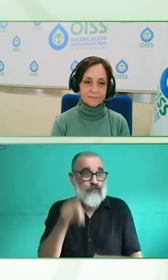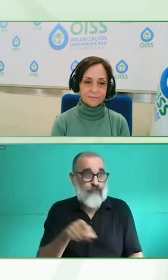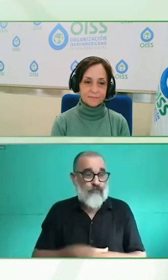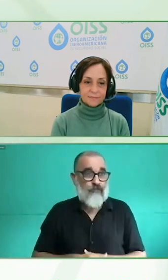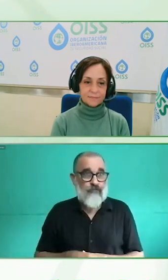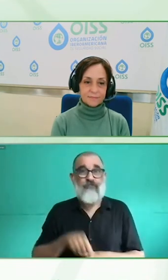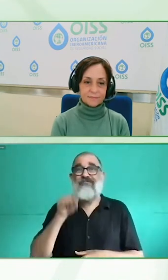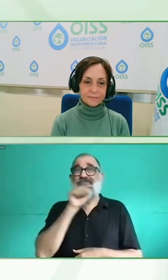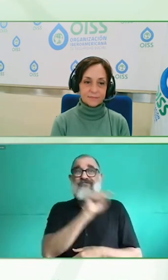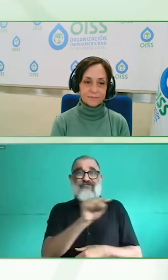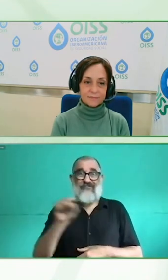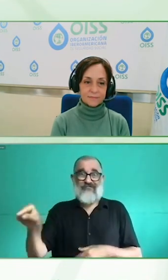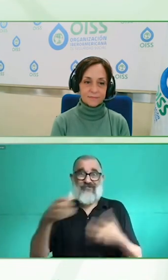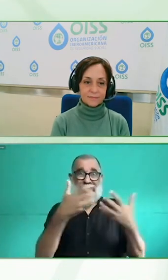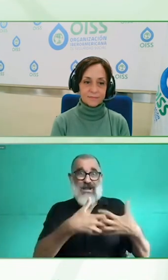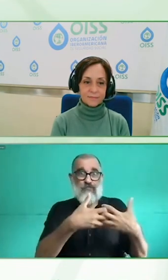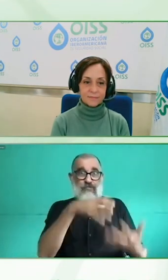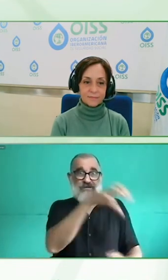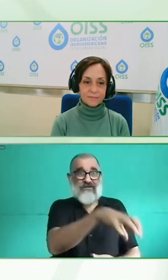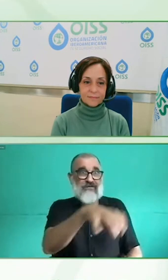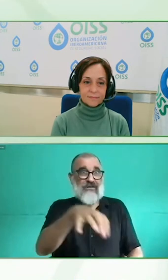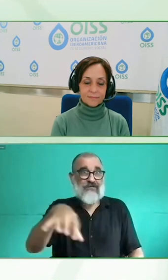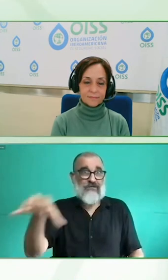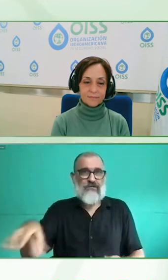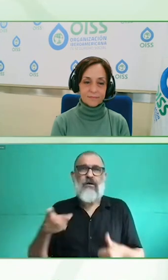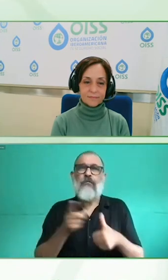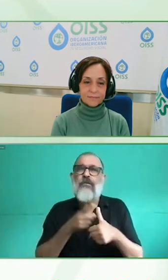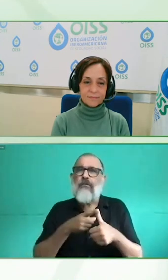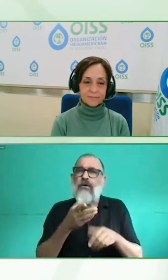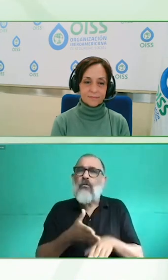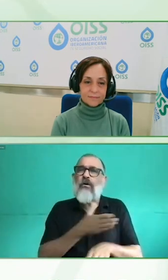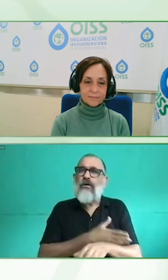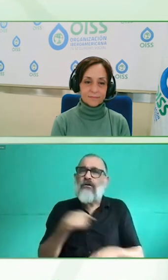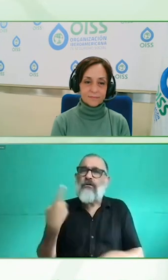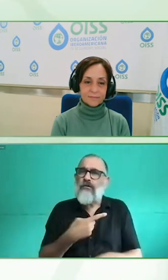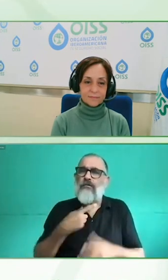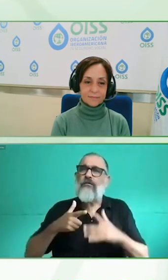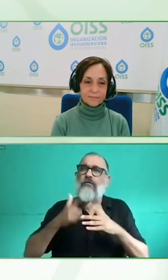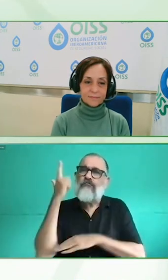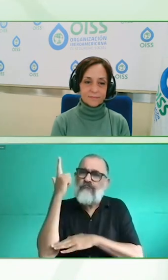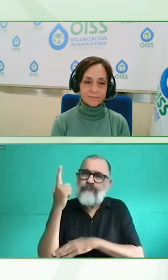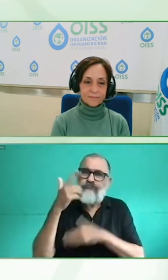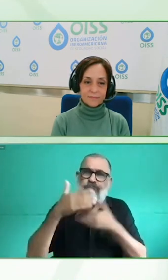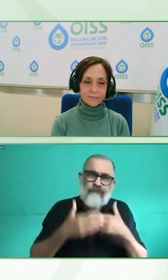capacitaciones y posteriormente a que tengan colaboradores con discapacidad dentro de estas organizaciones.